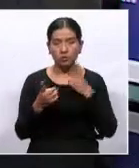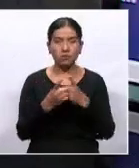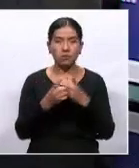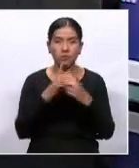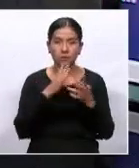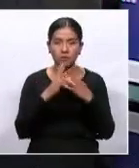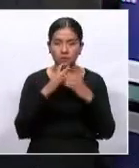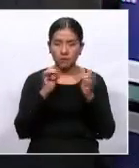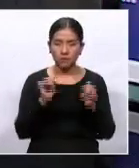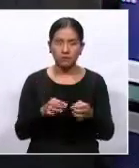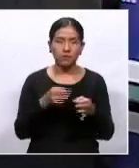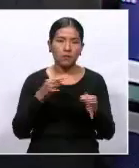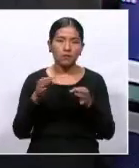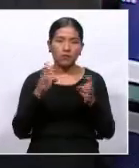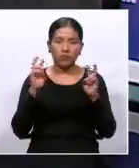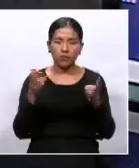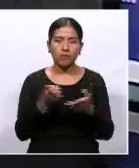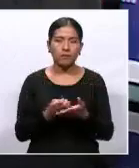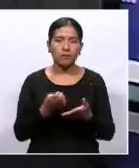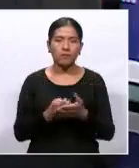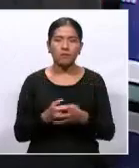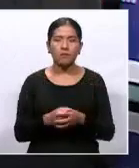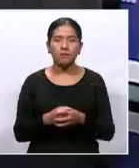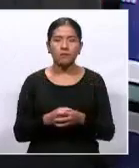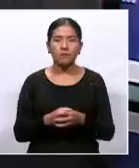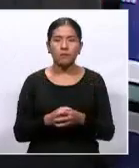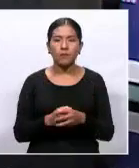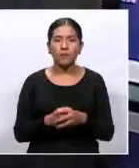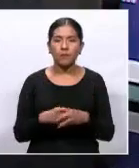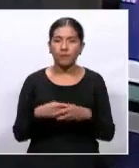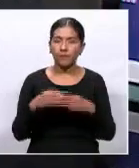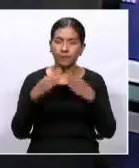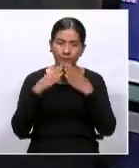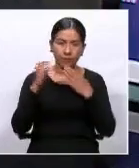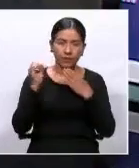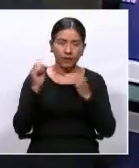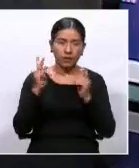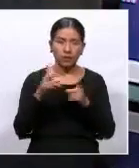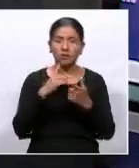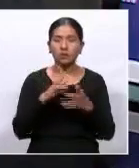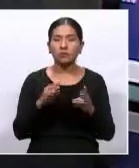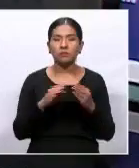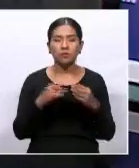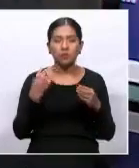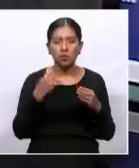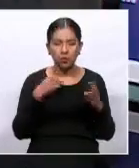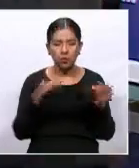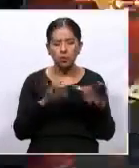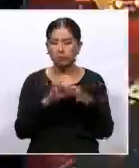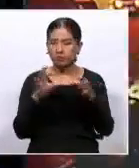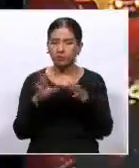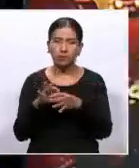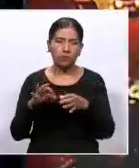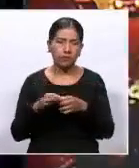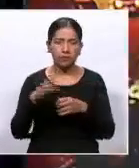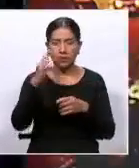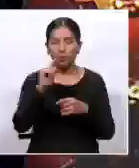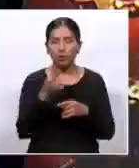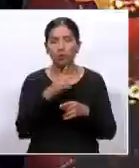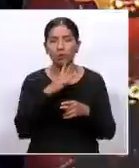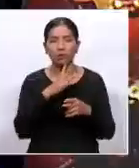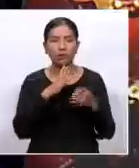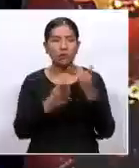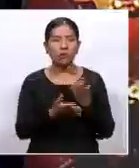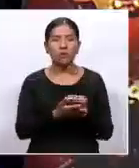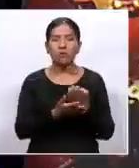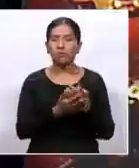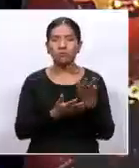comentar los temas económicos. Juan José, íbamos enlazando estos elementos. No se puede hablar de economía si no se habla